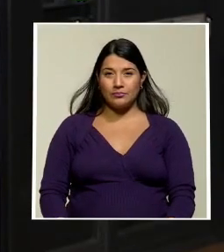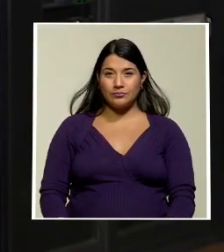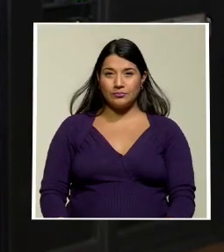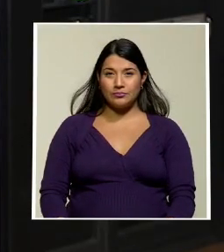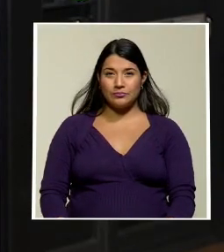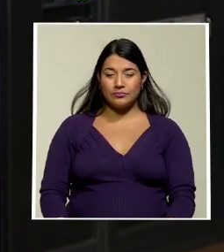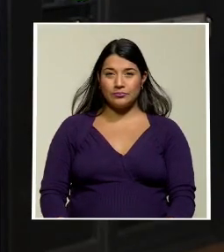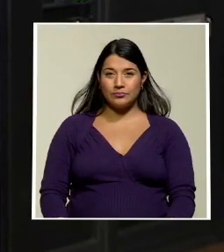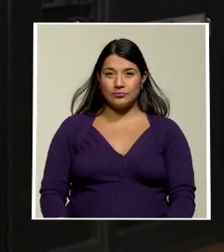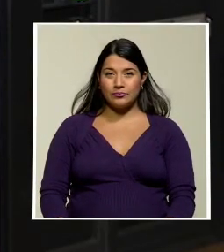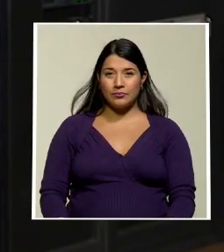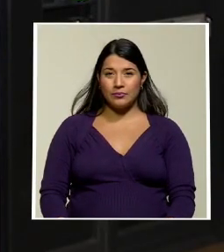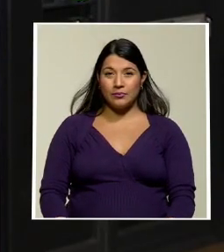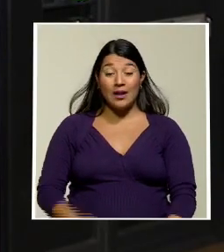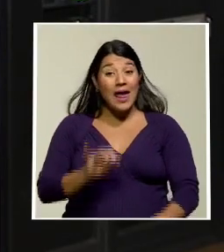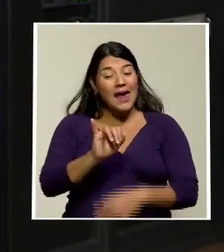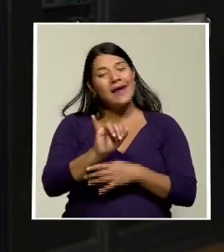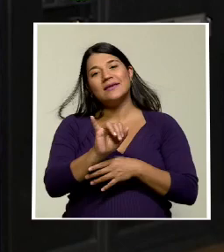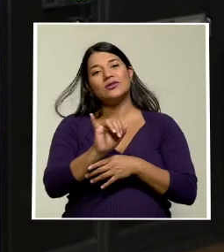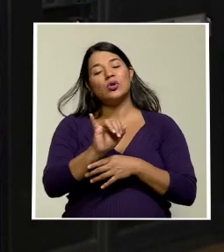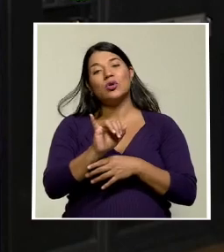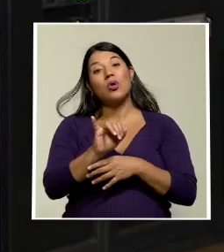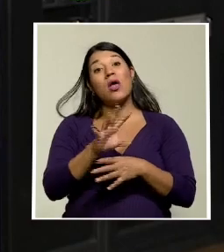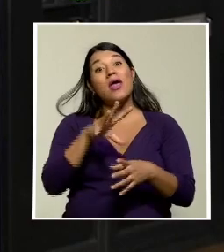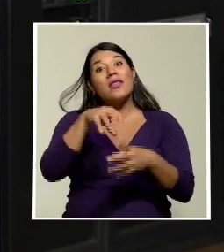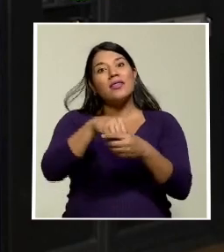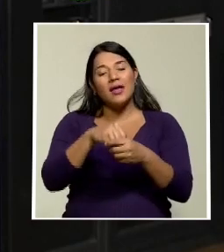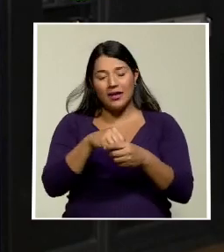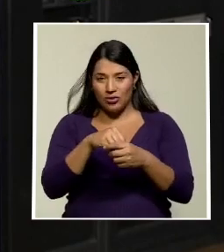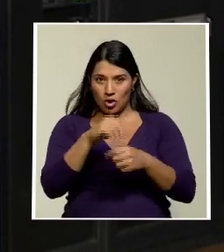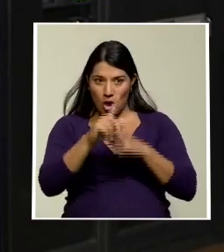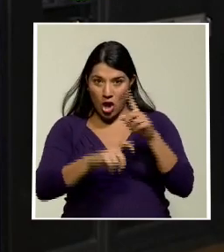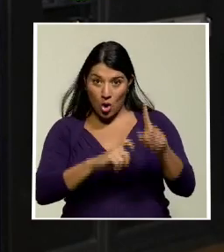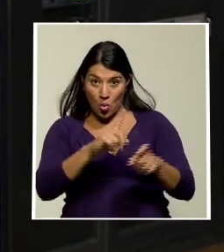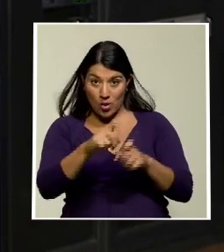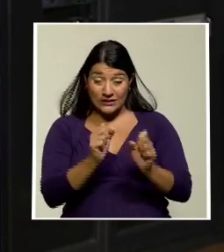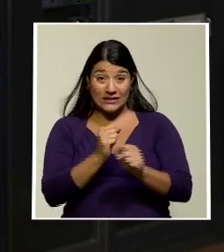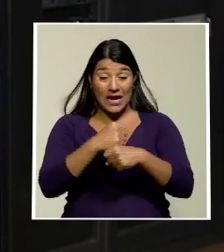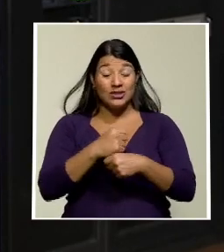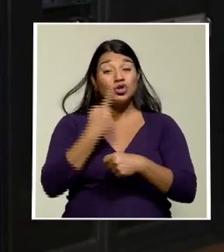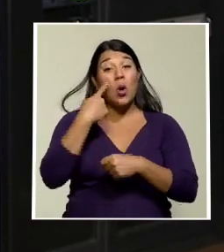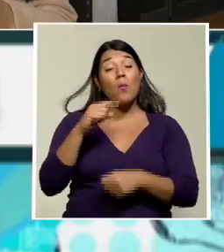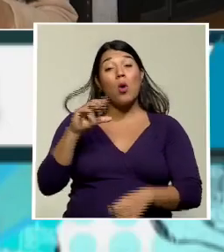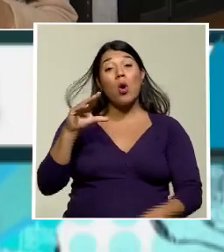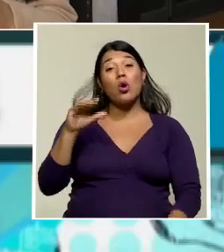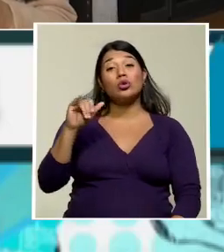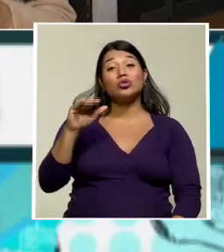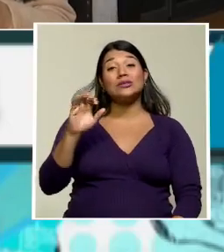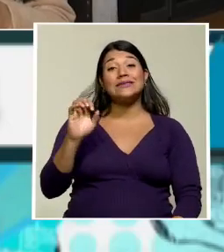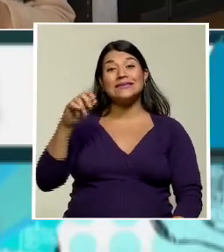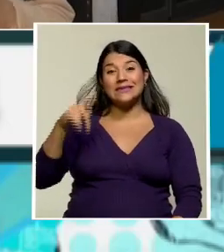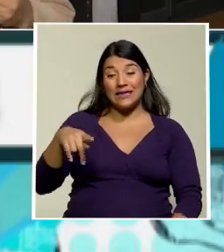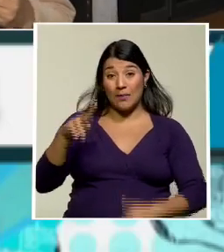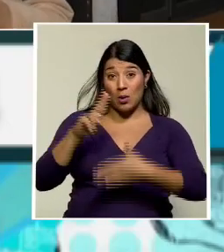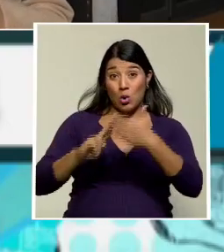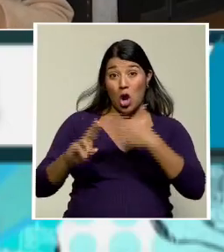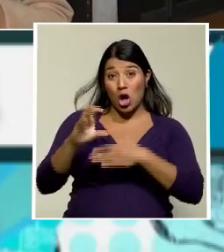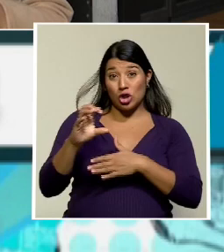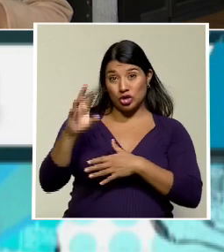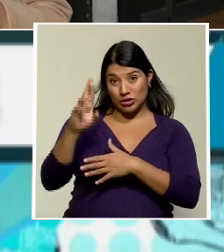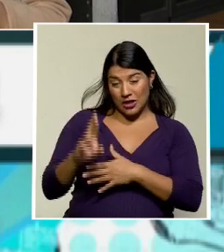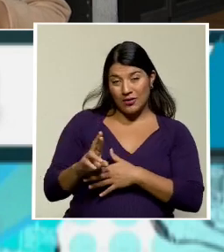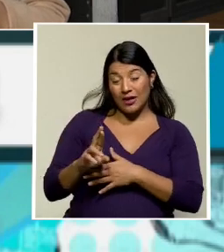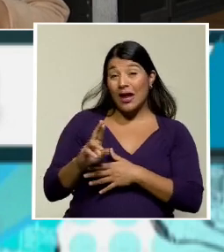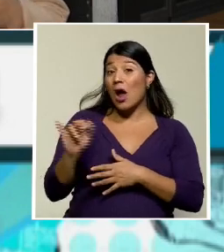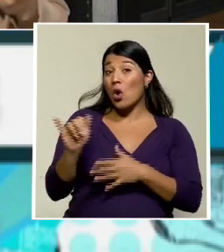Bien, son parte de los hallazgos o las conclusiones de esta encuesta reciente del CIEP de la Universidad de Costa Rica, donde bien se